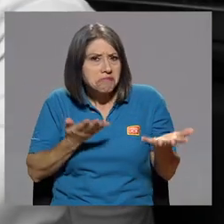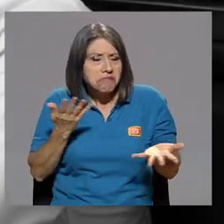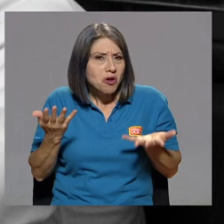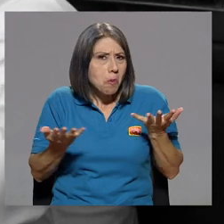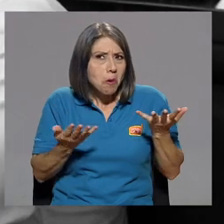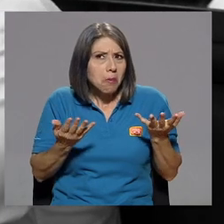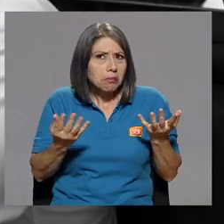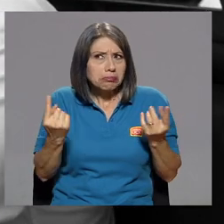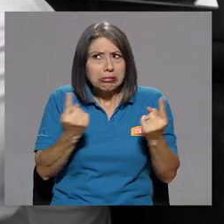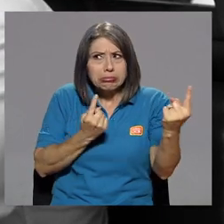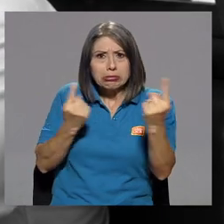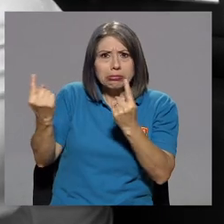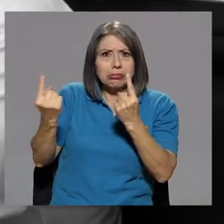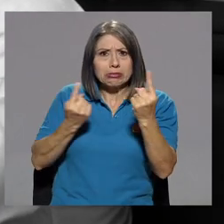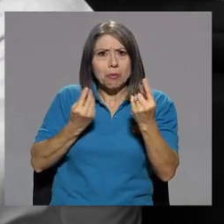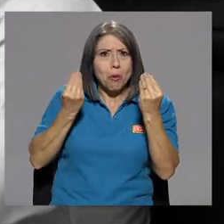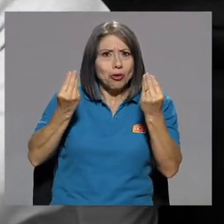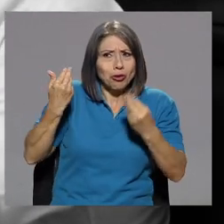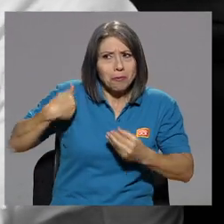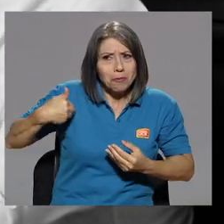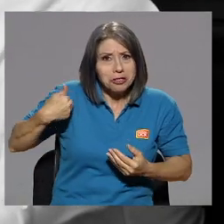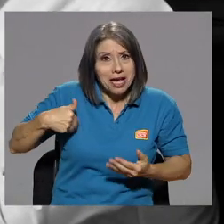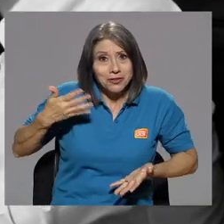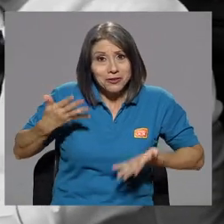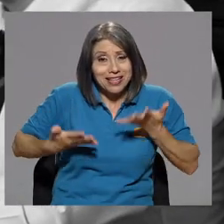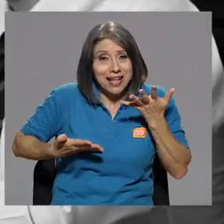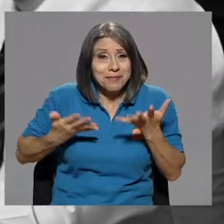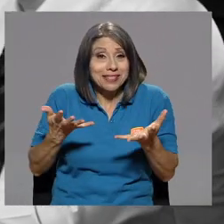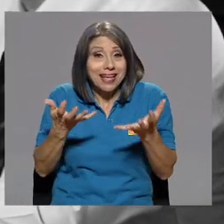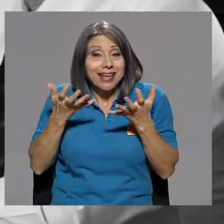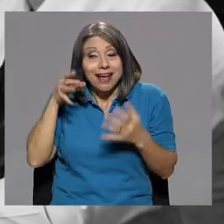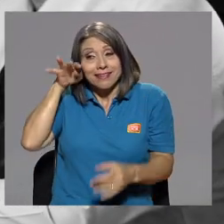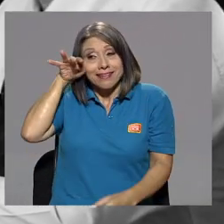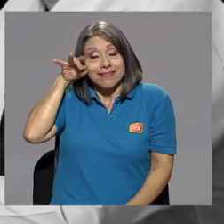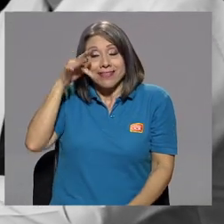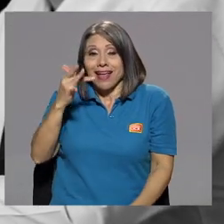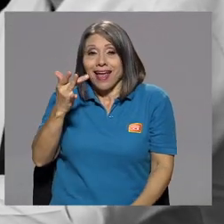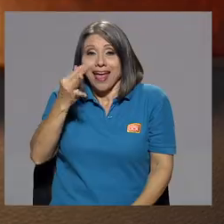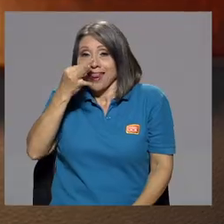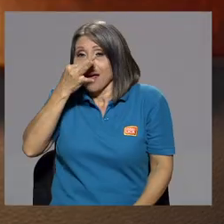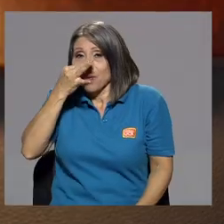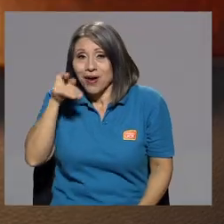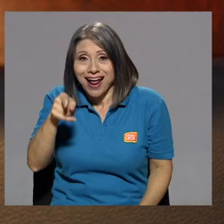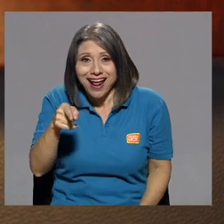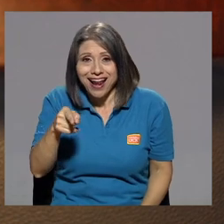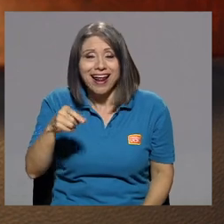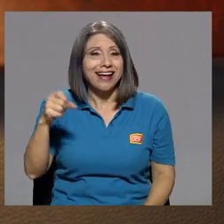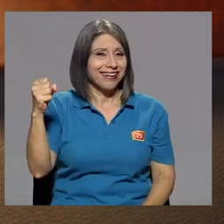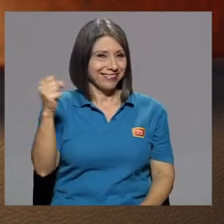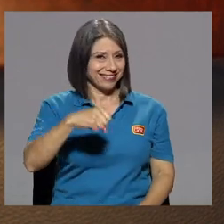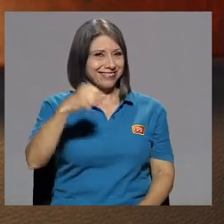un montón de muchachos que podían querer enamorarlas en esa época? Sí.